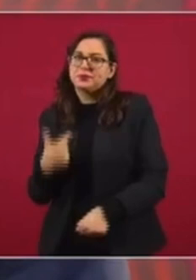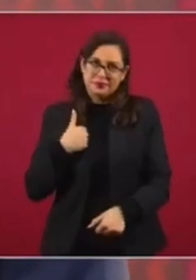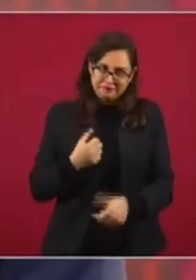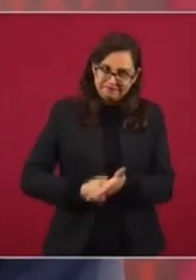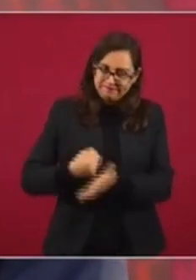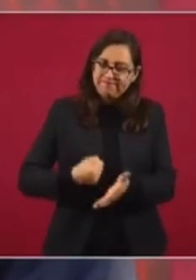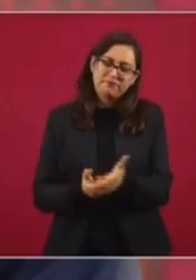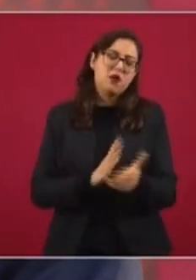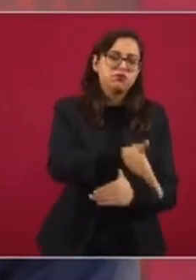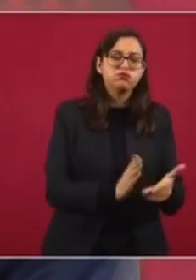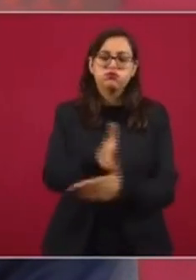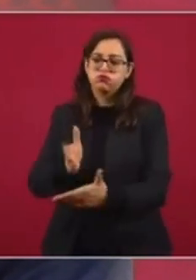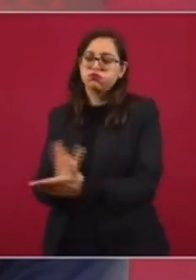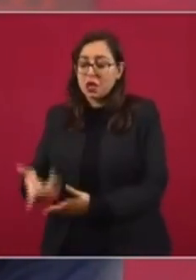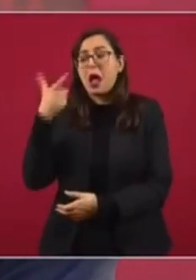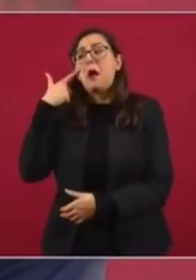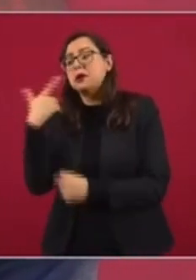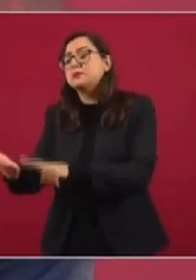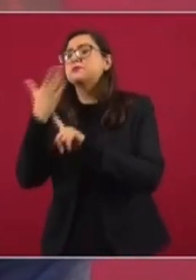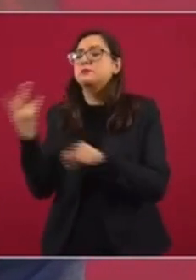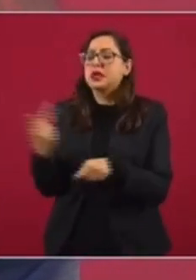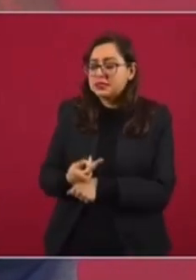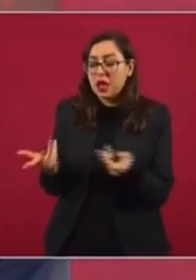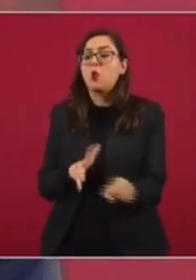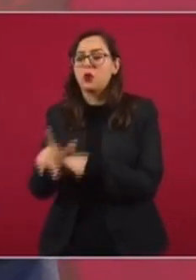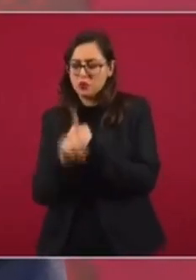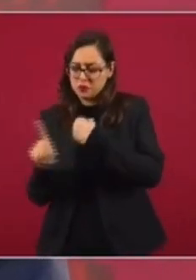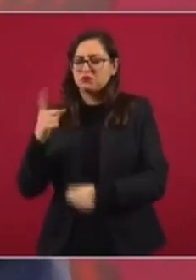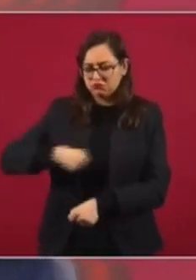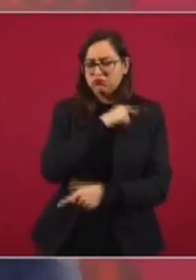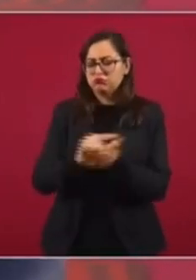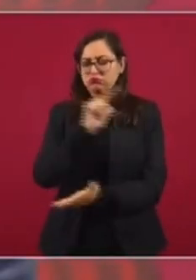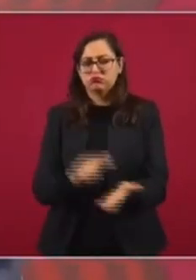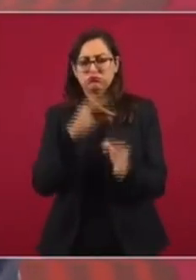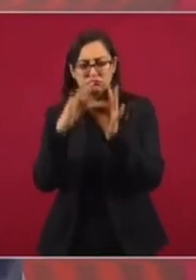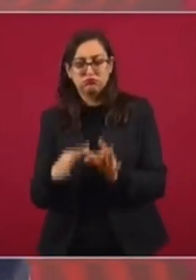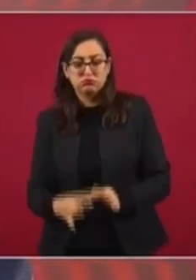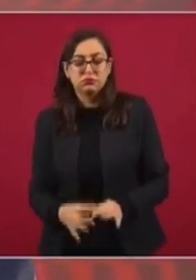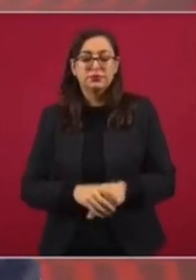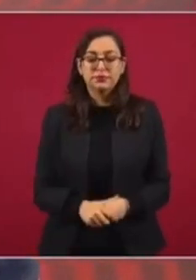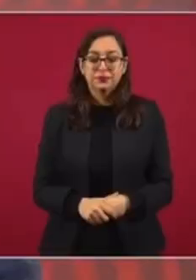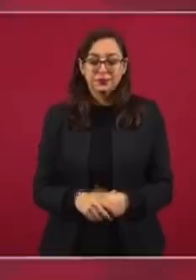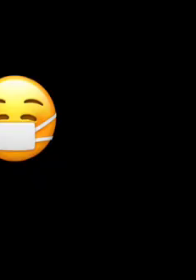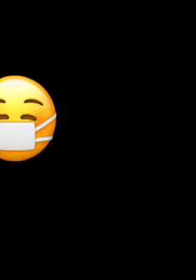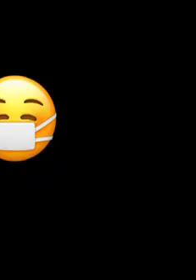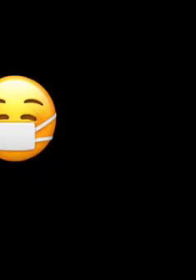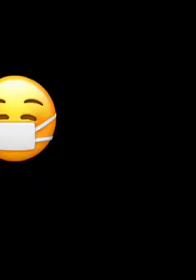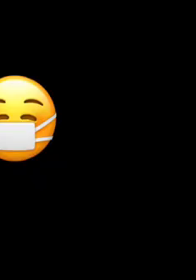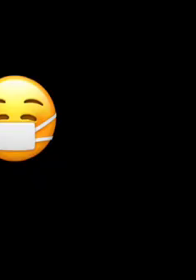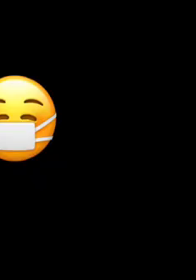Pero se cumple con la legalidad. Vamos a ver de qué se trata. Y vamos a resolver.